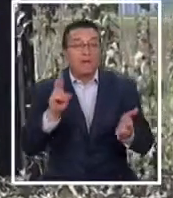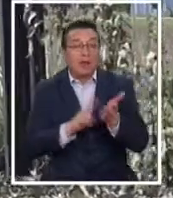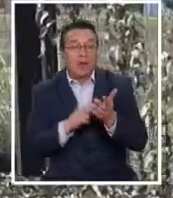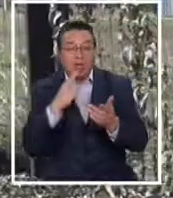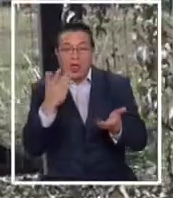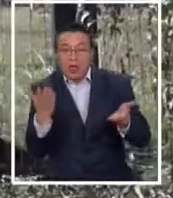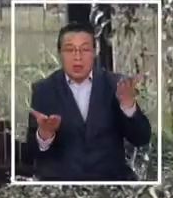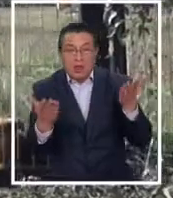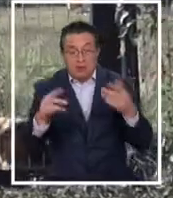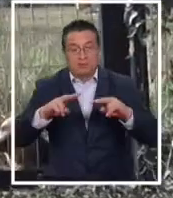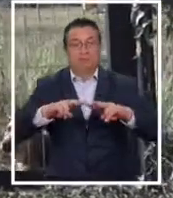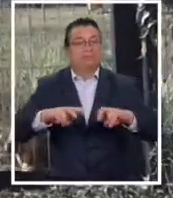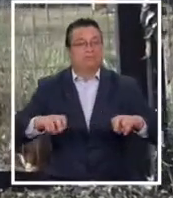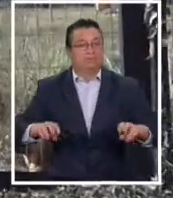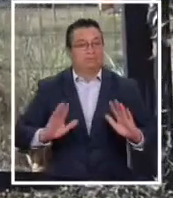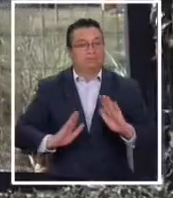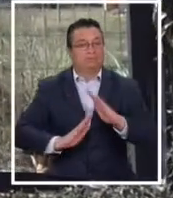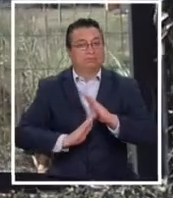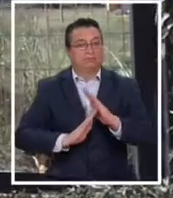de investigación.